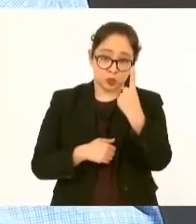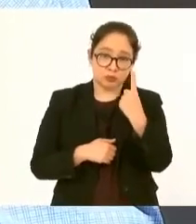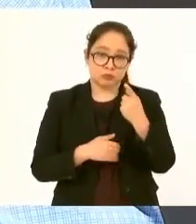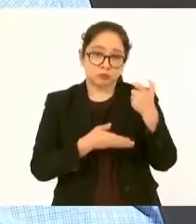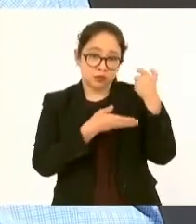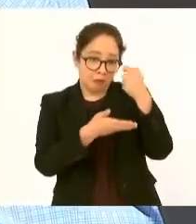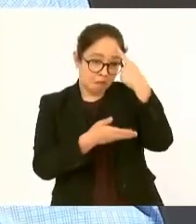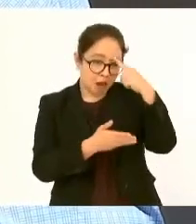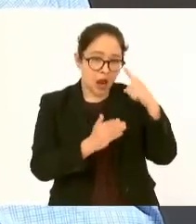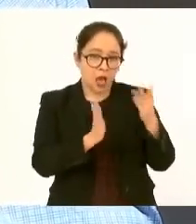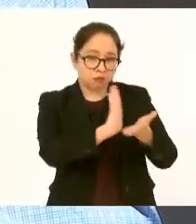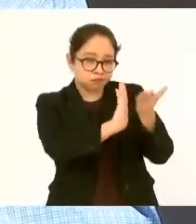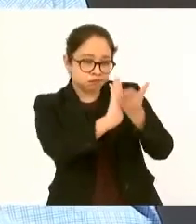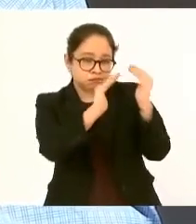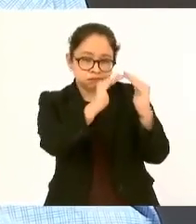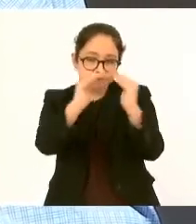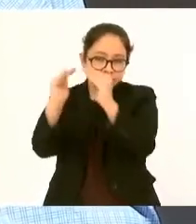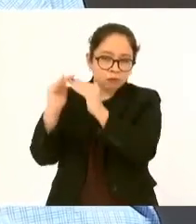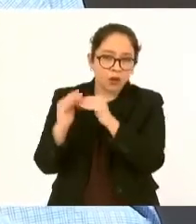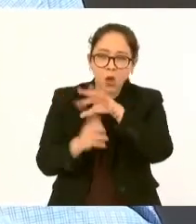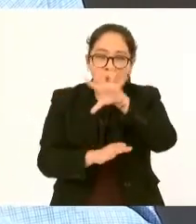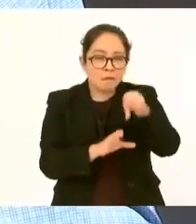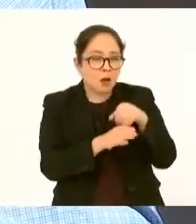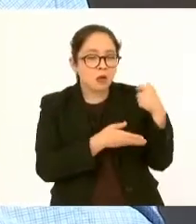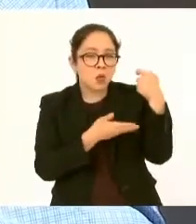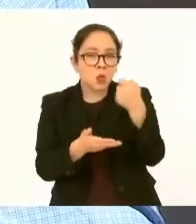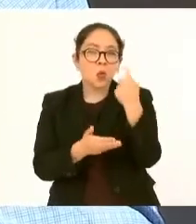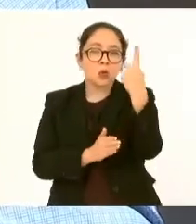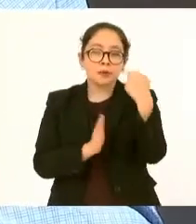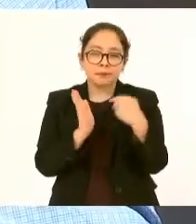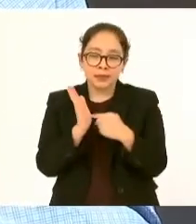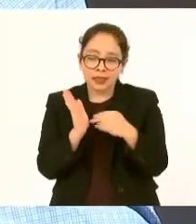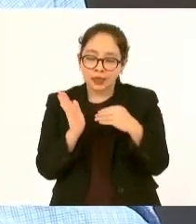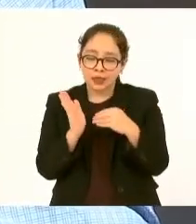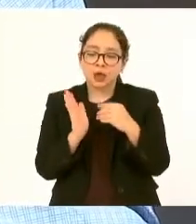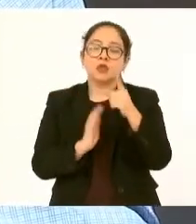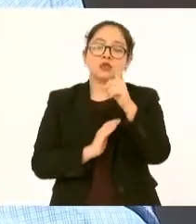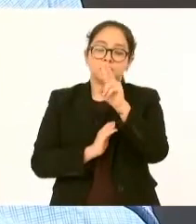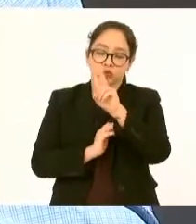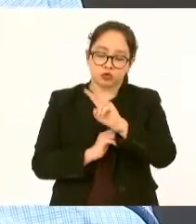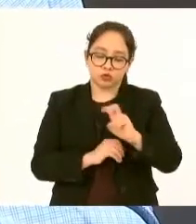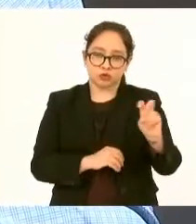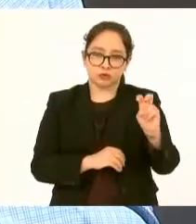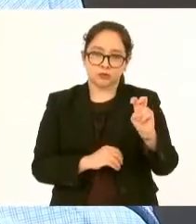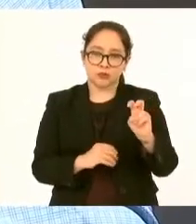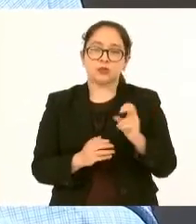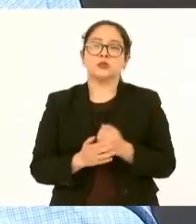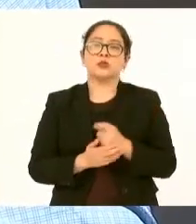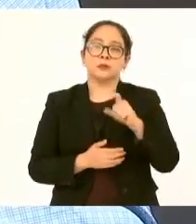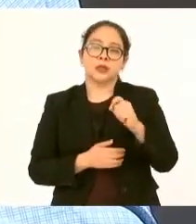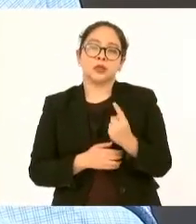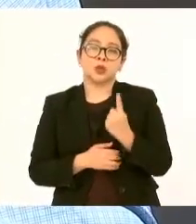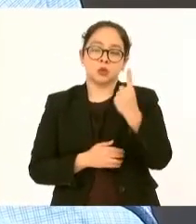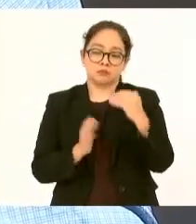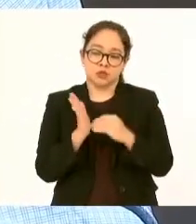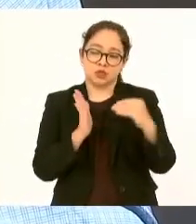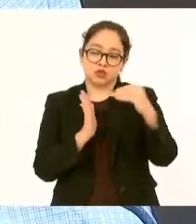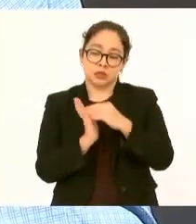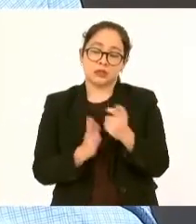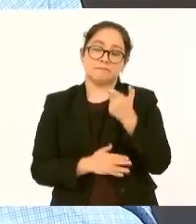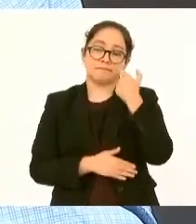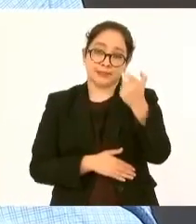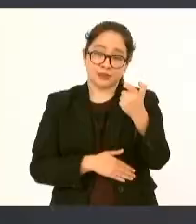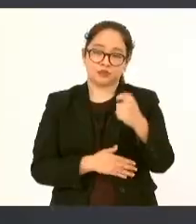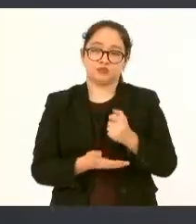presupuesto de mil doscientos veintiuno dos mil mil doscientos veintiún millones de